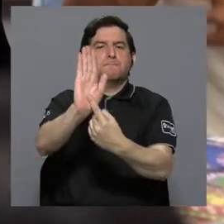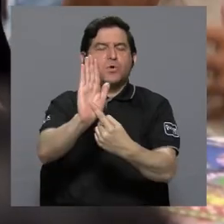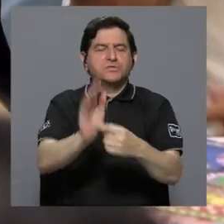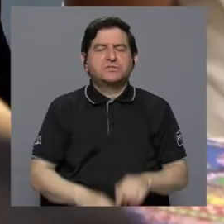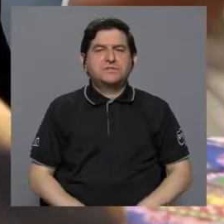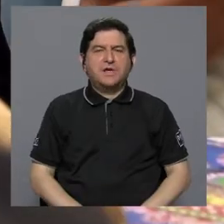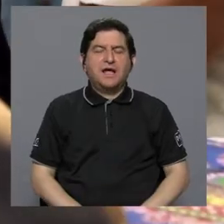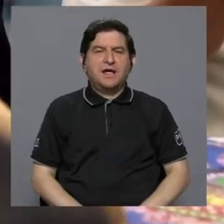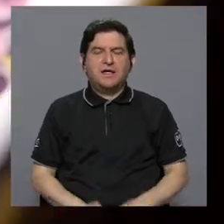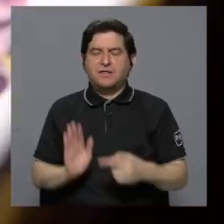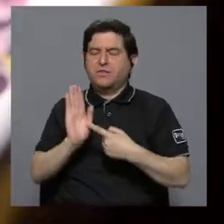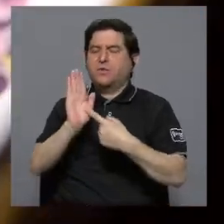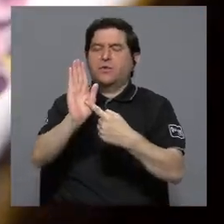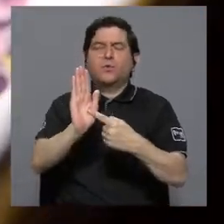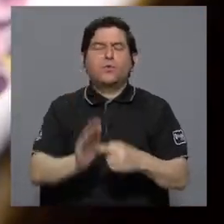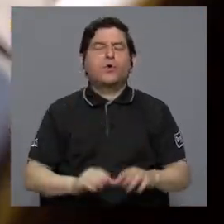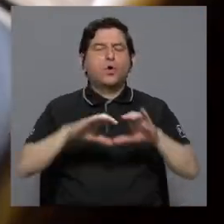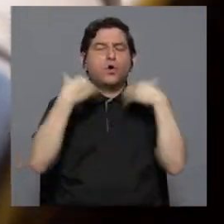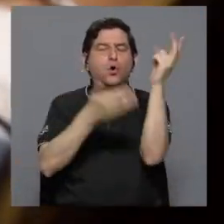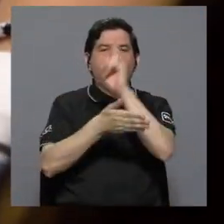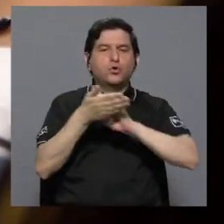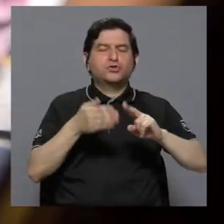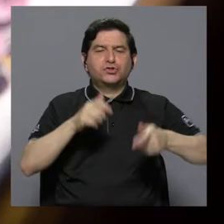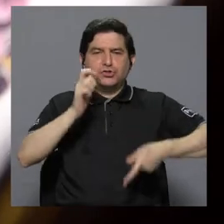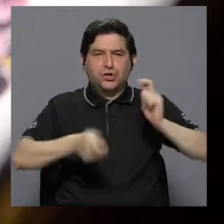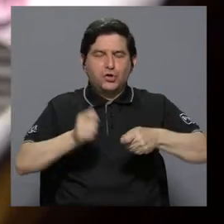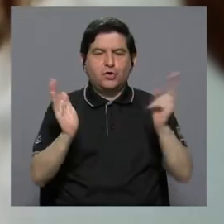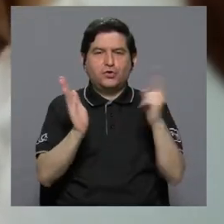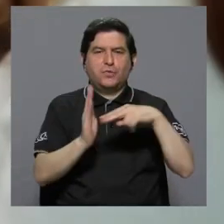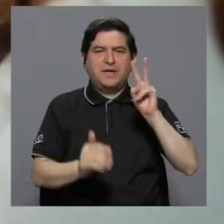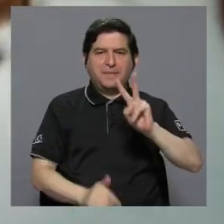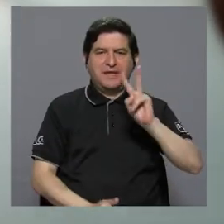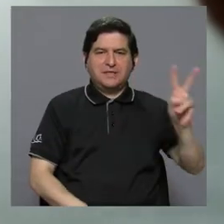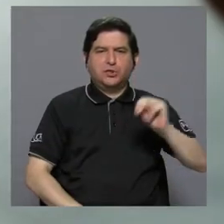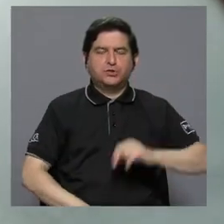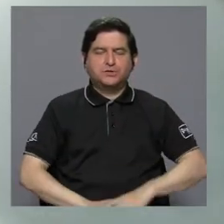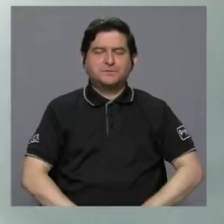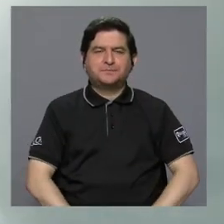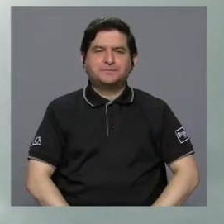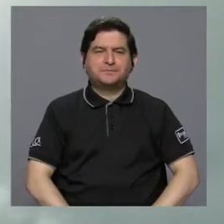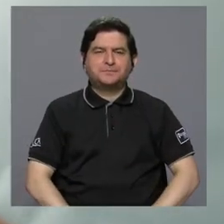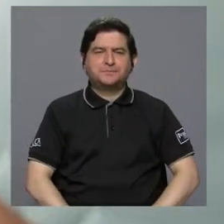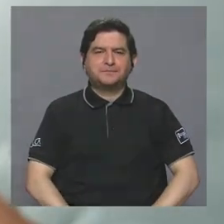exhibidas en la Galería del Consejo Universitario en septiembre de 2022.